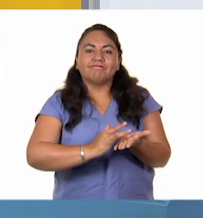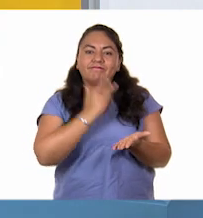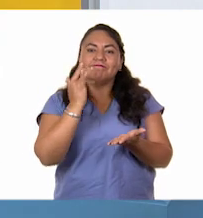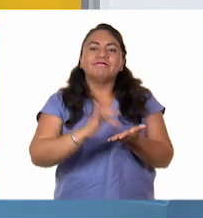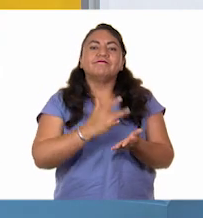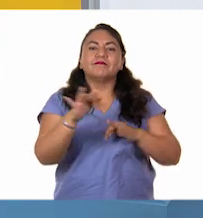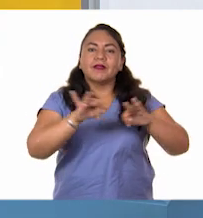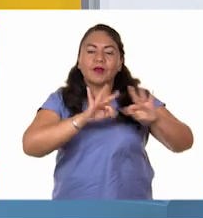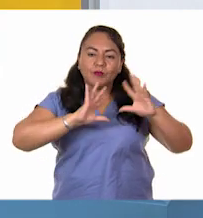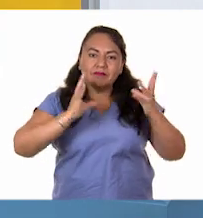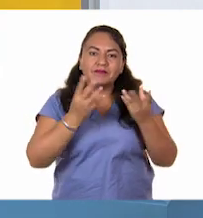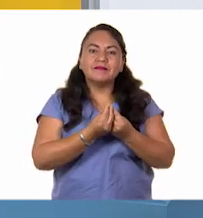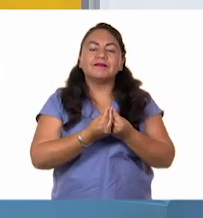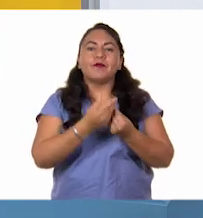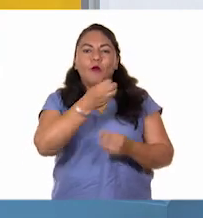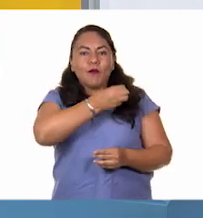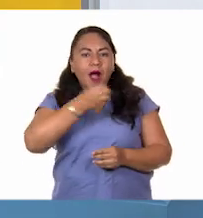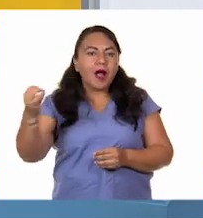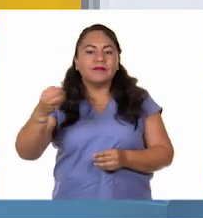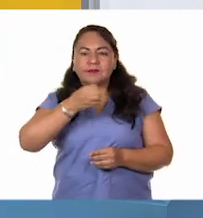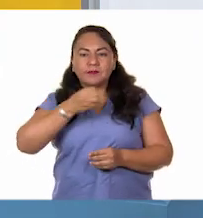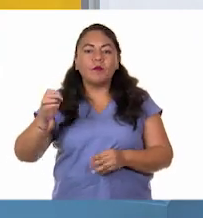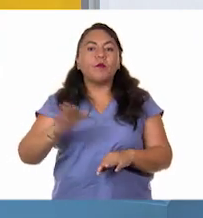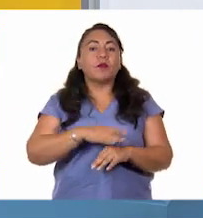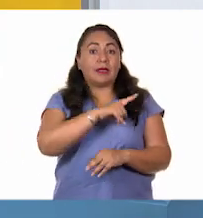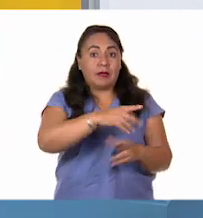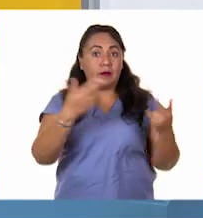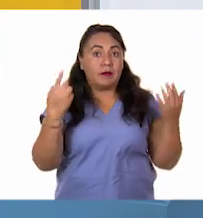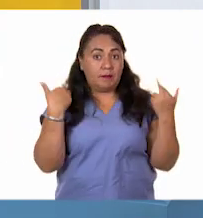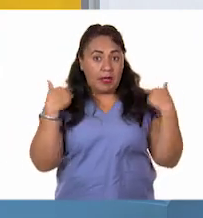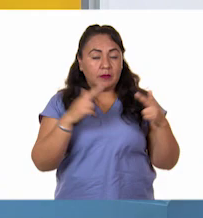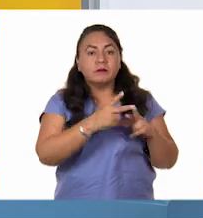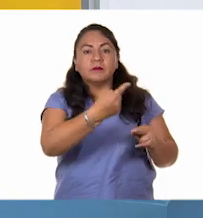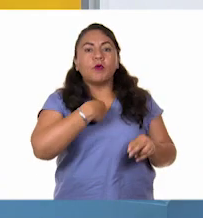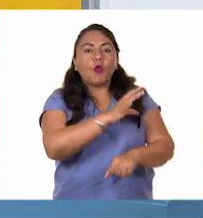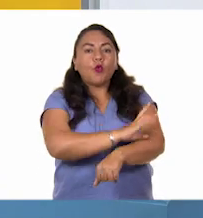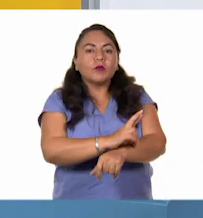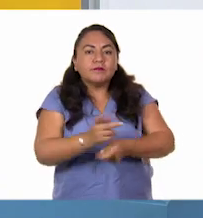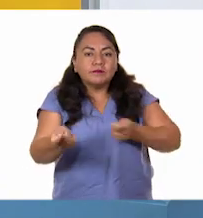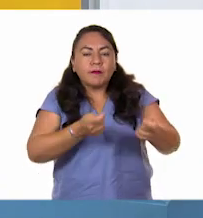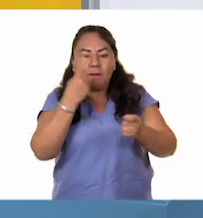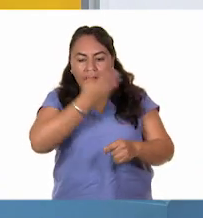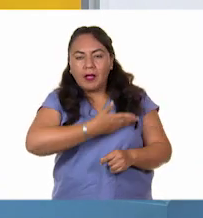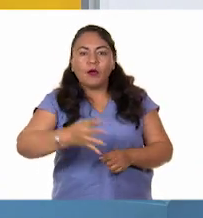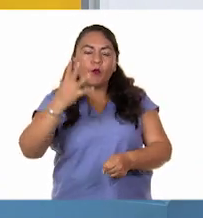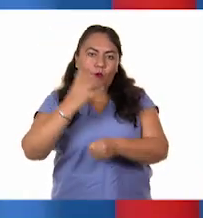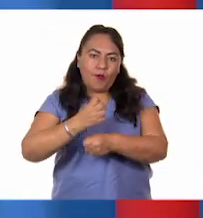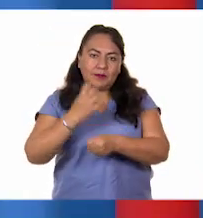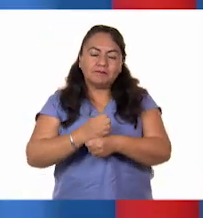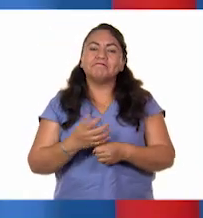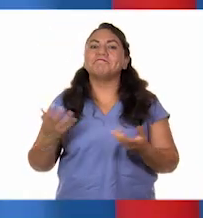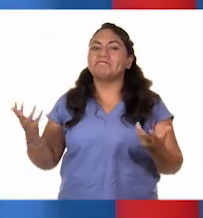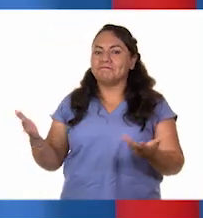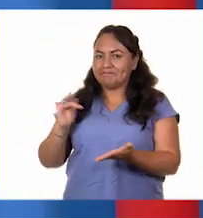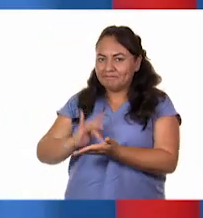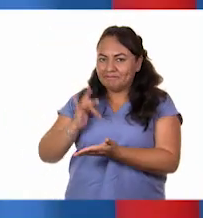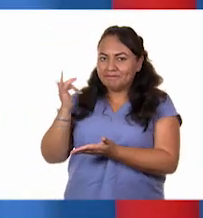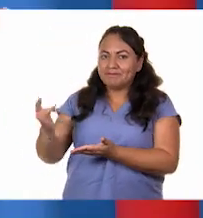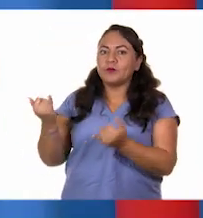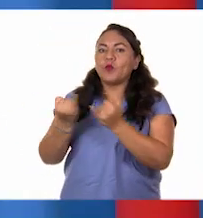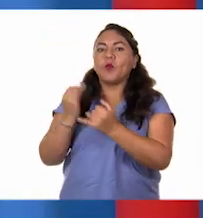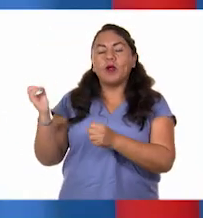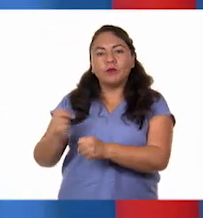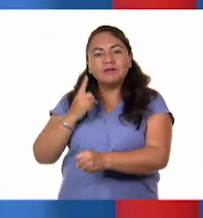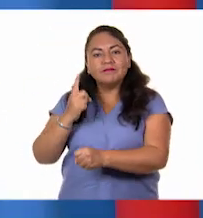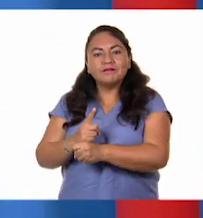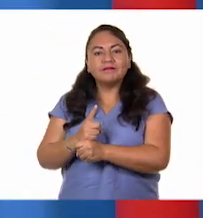trabajo en organizarnos. Porque él fue nuestro coordinador para este cuarto grado. Bueno, pues les agradecemos también la oportunidad